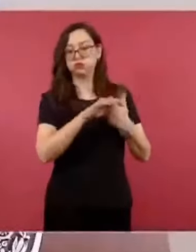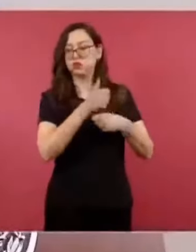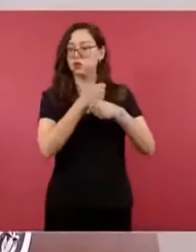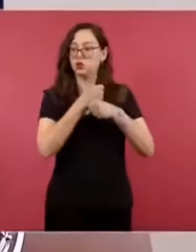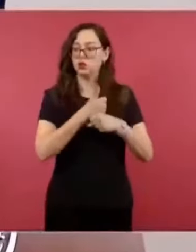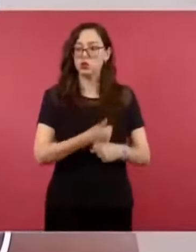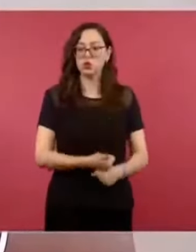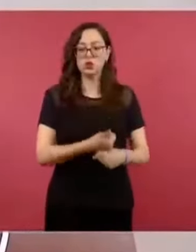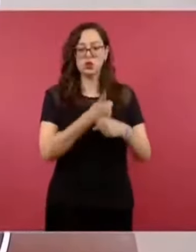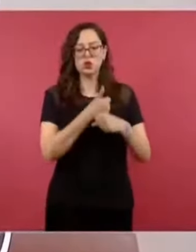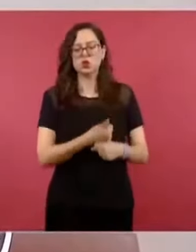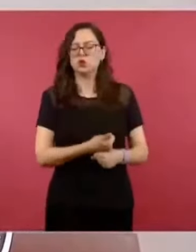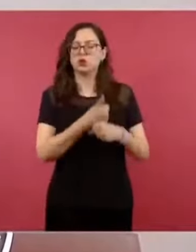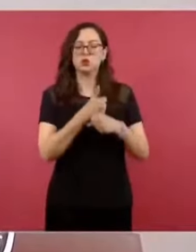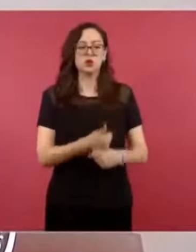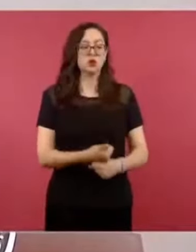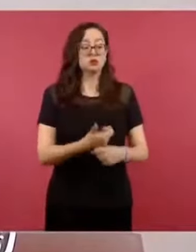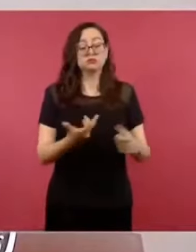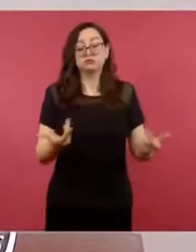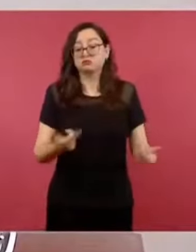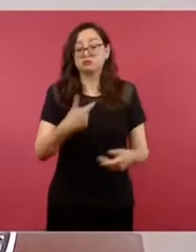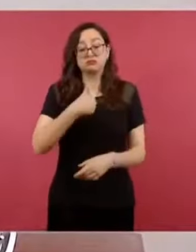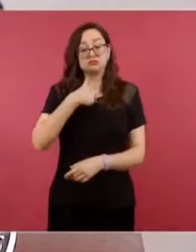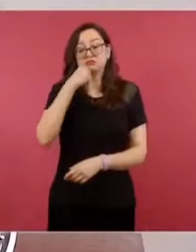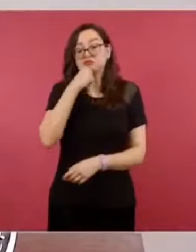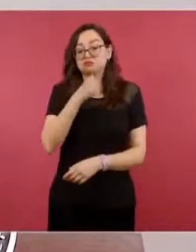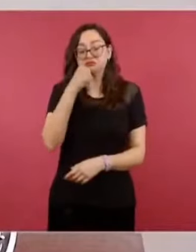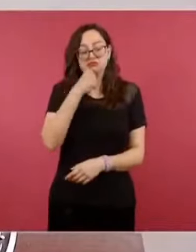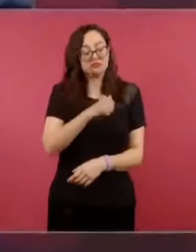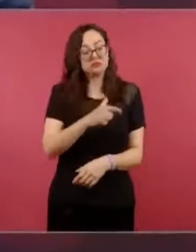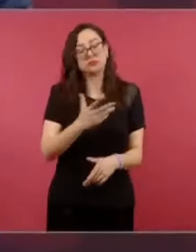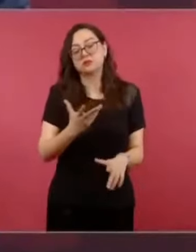estoy enfrentando una campaña